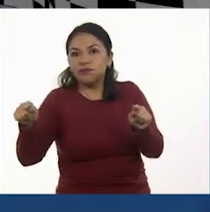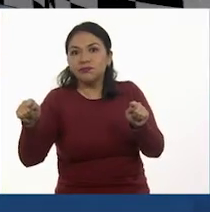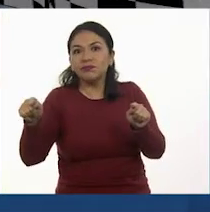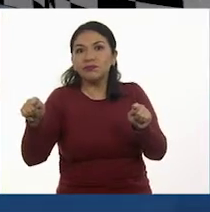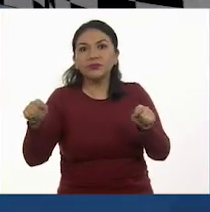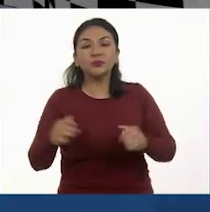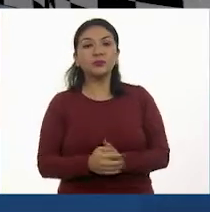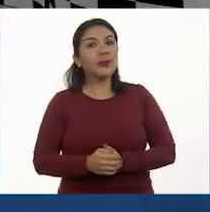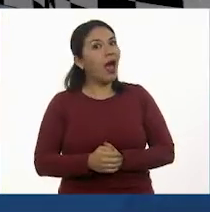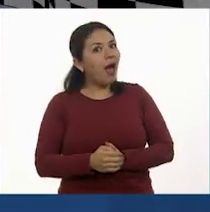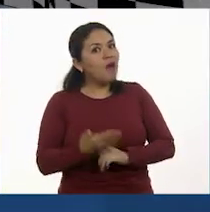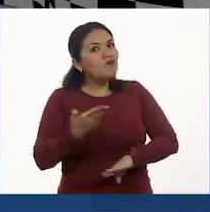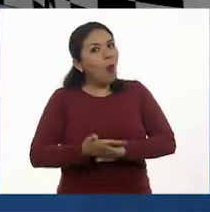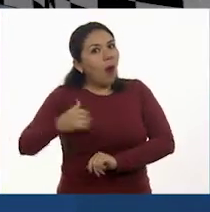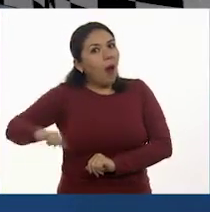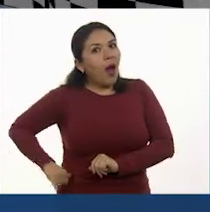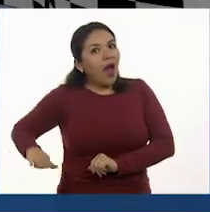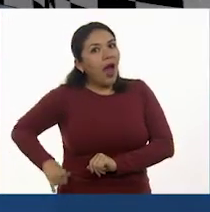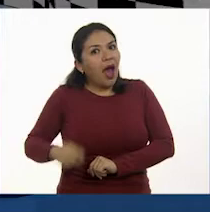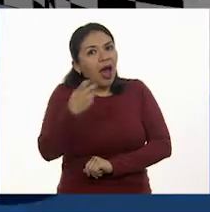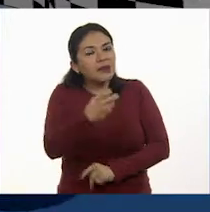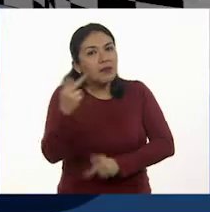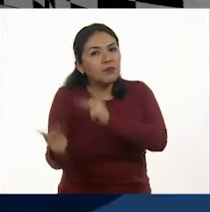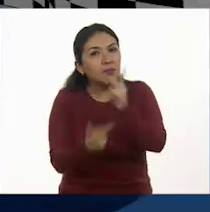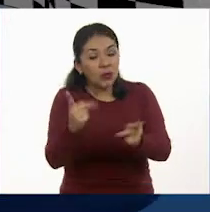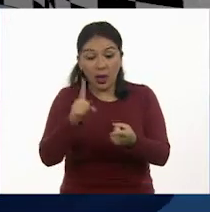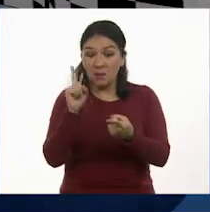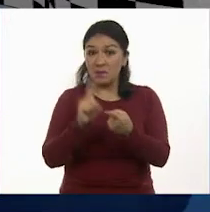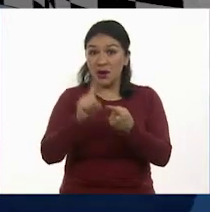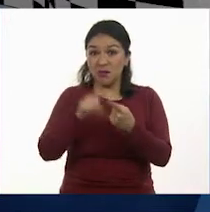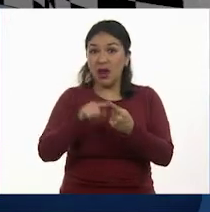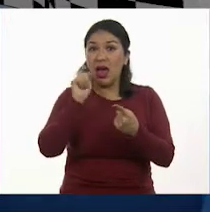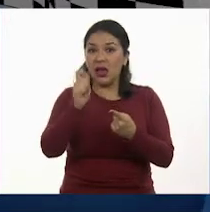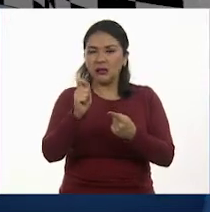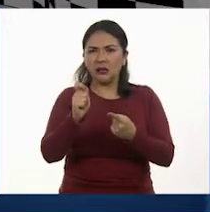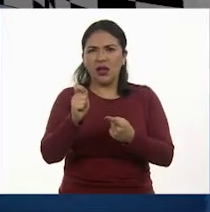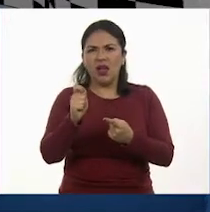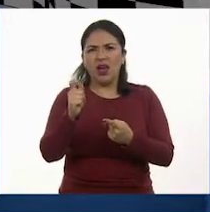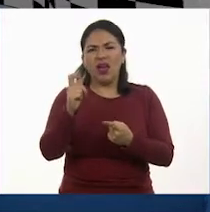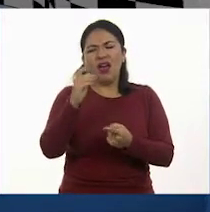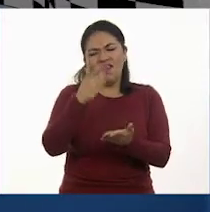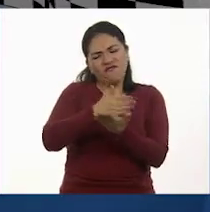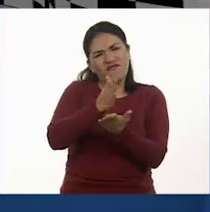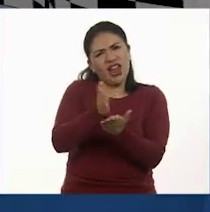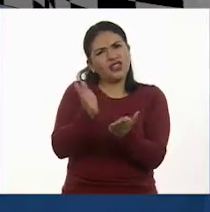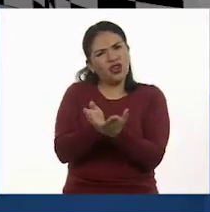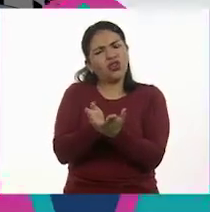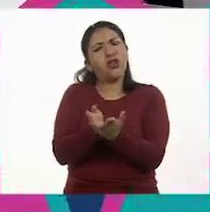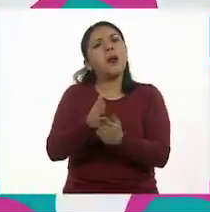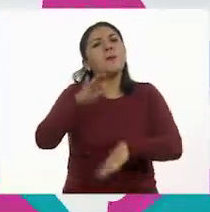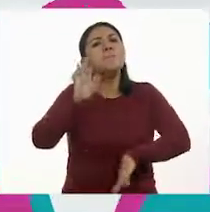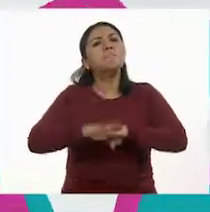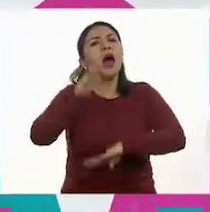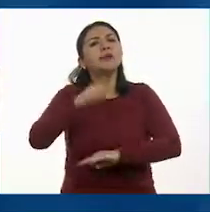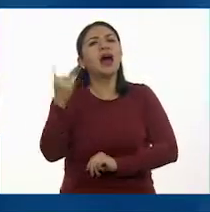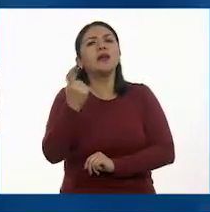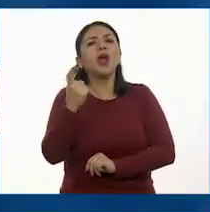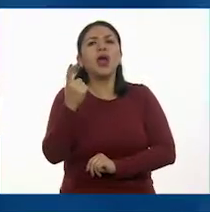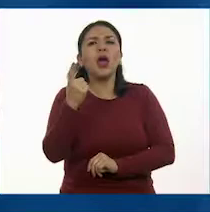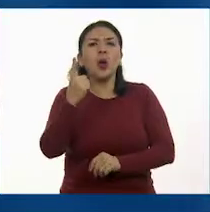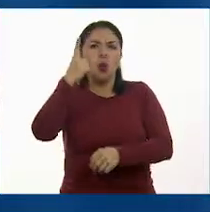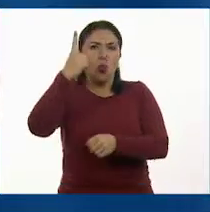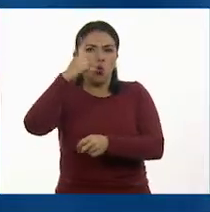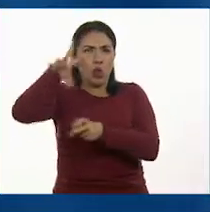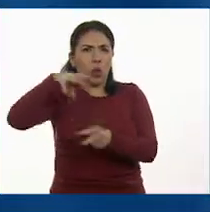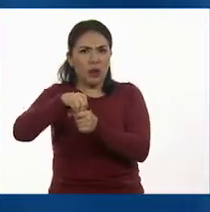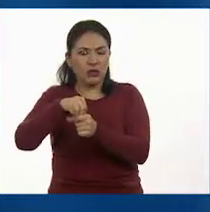Muy interesantes preguntas, porque la primera es una fracción impropia que es mayor que la unidad y la segunda